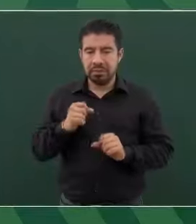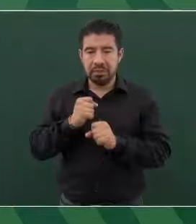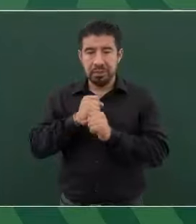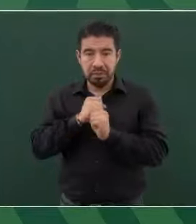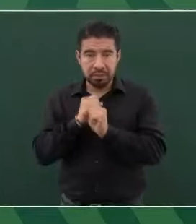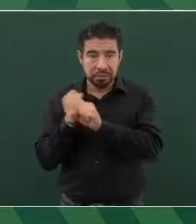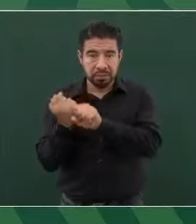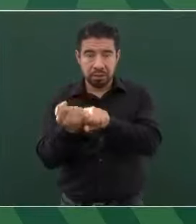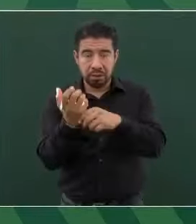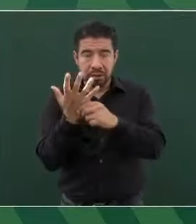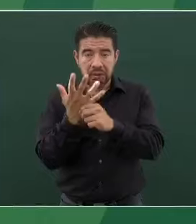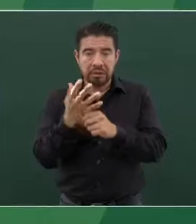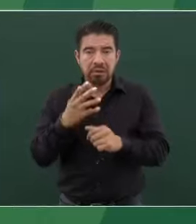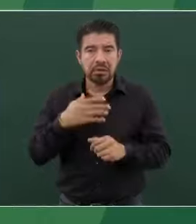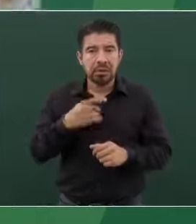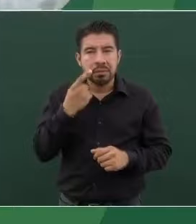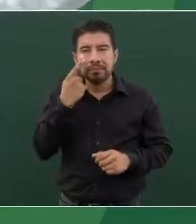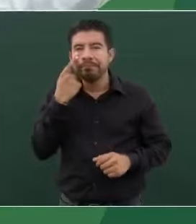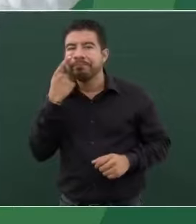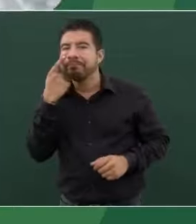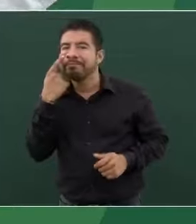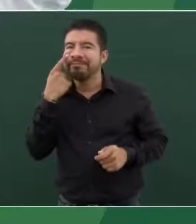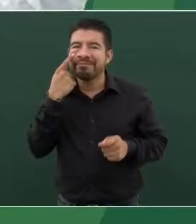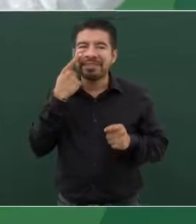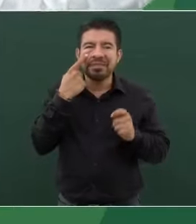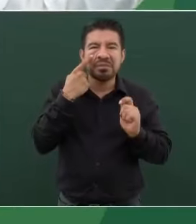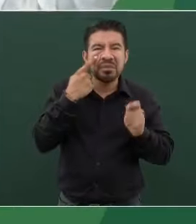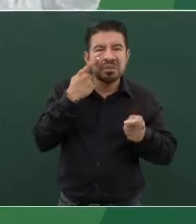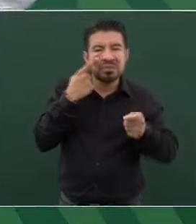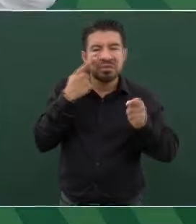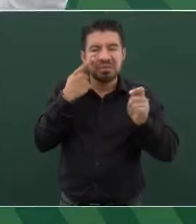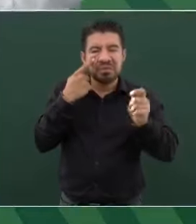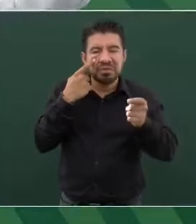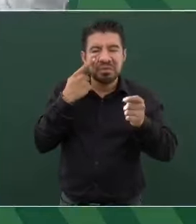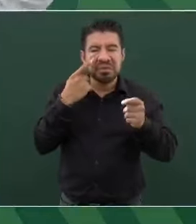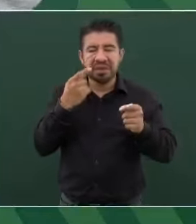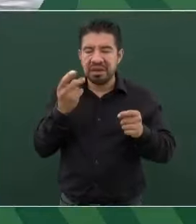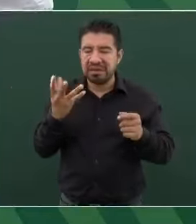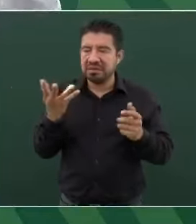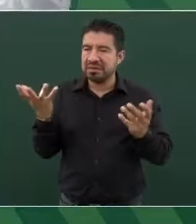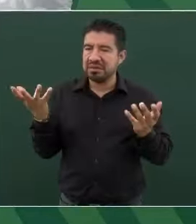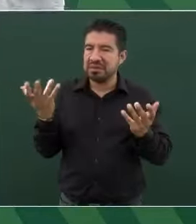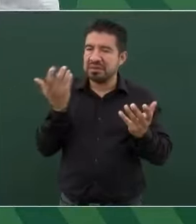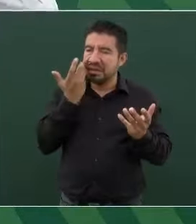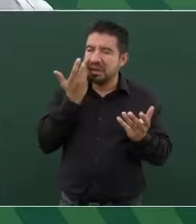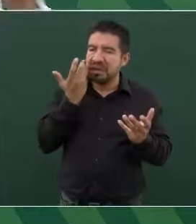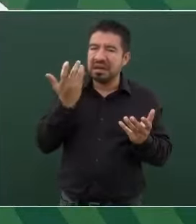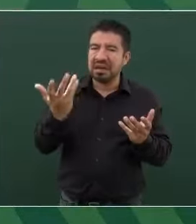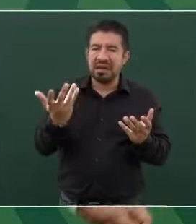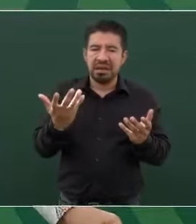a quienes quisieran que